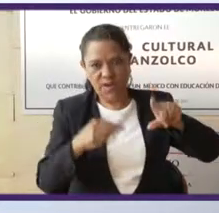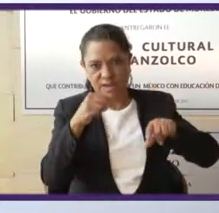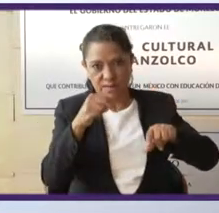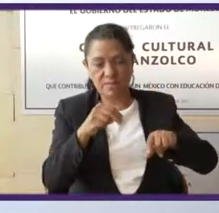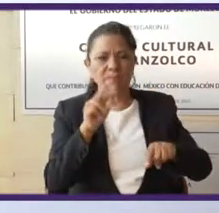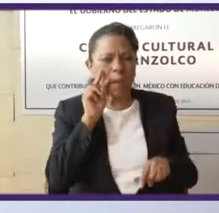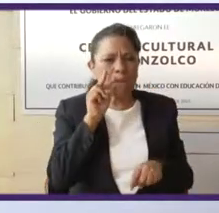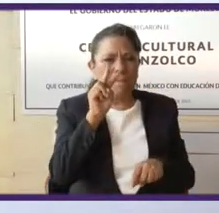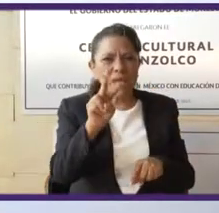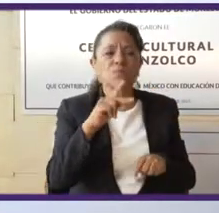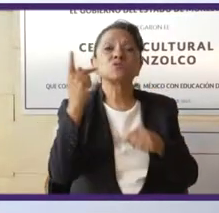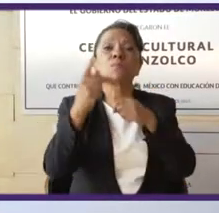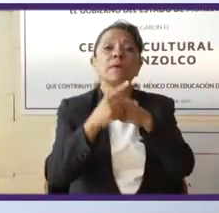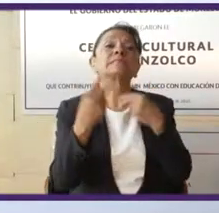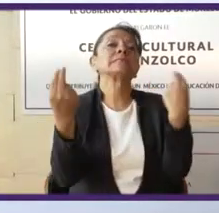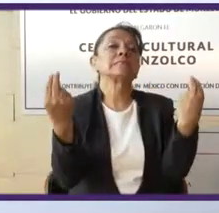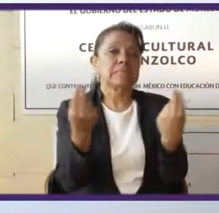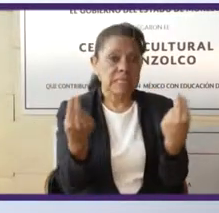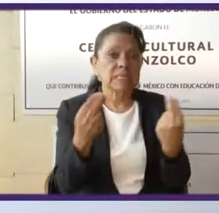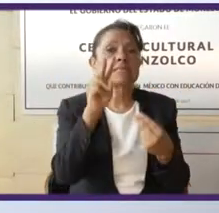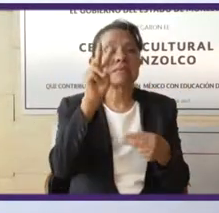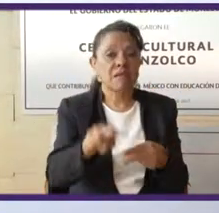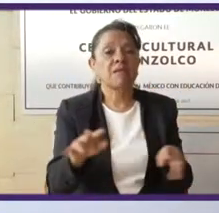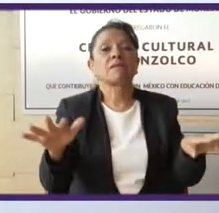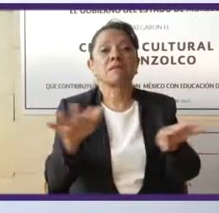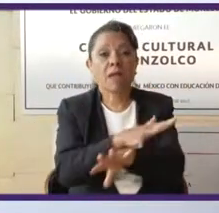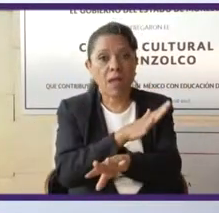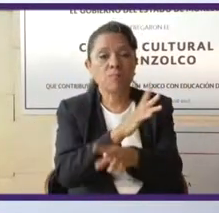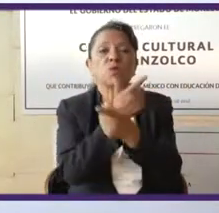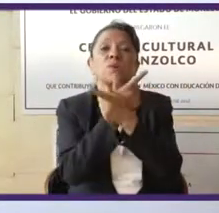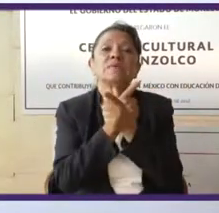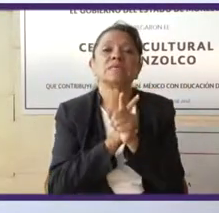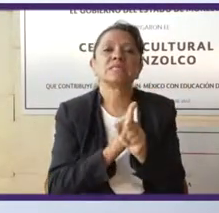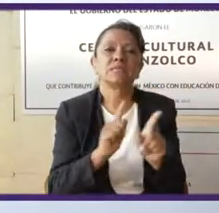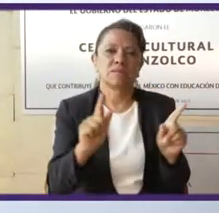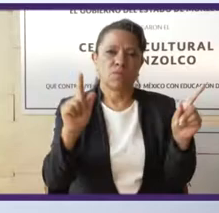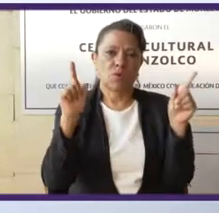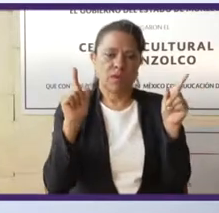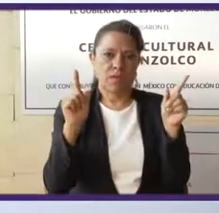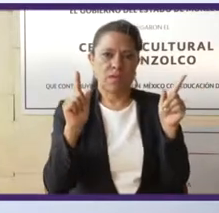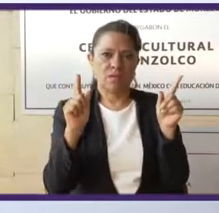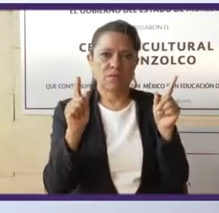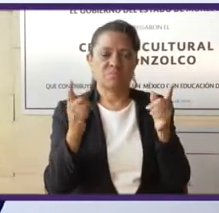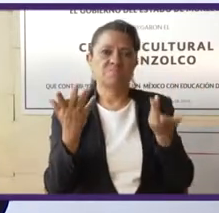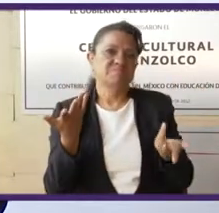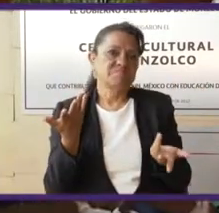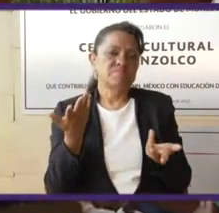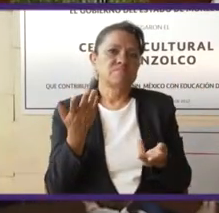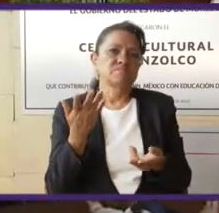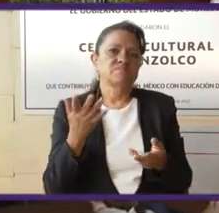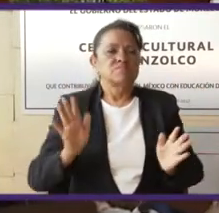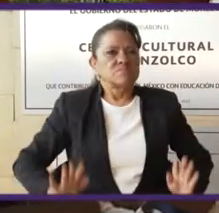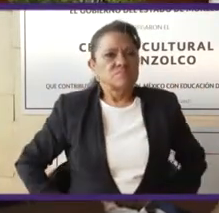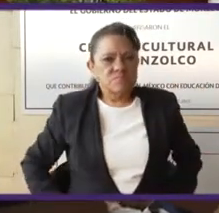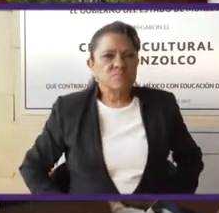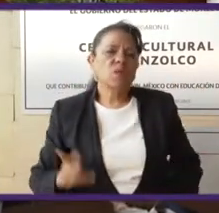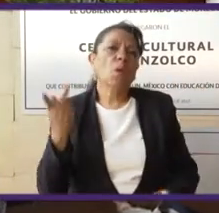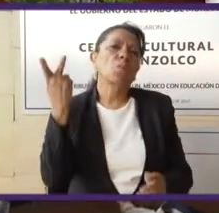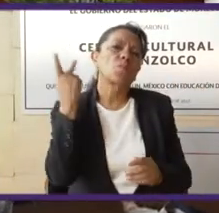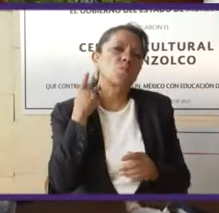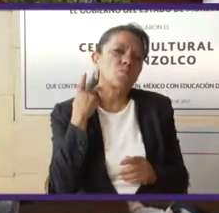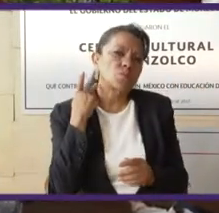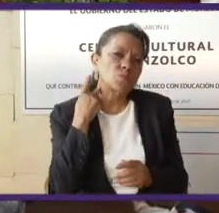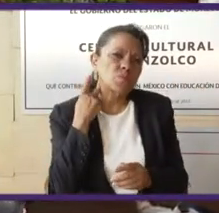cambio democrático de estructuras, estructuras políticas, económicas y